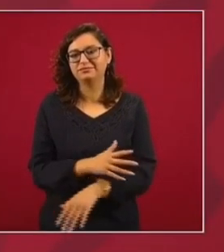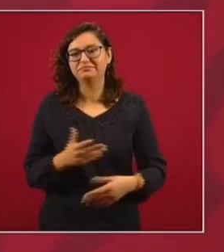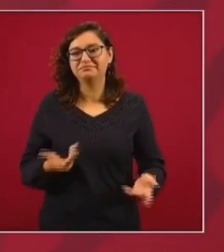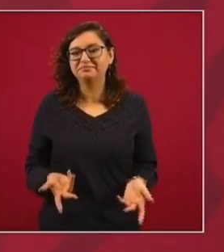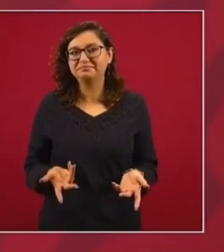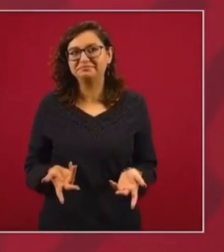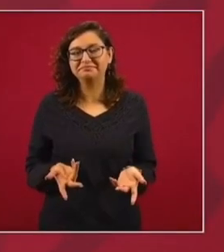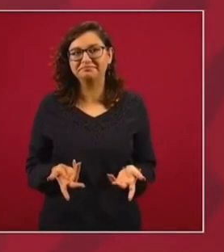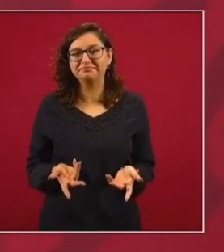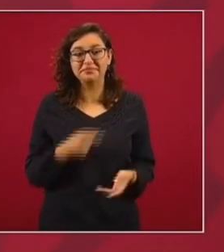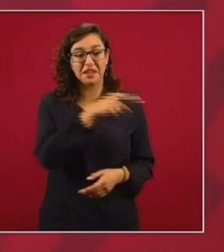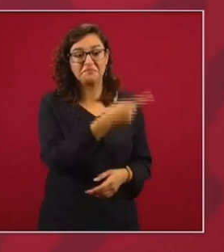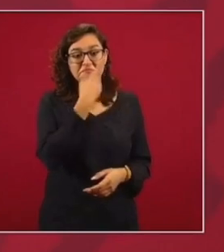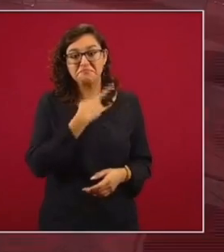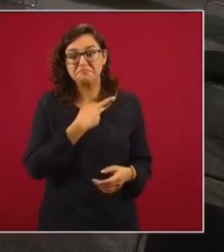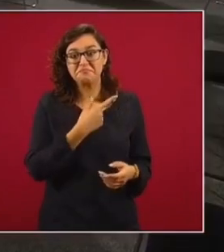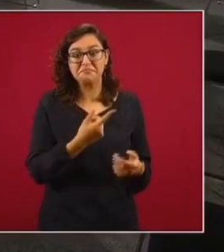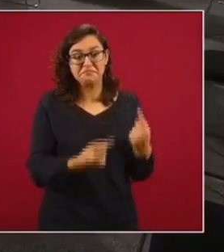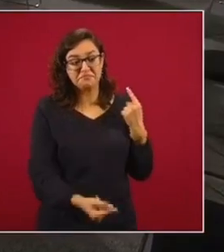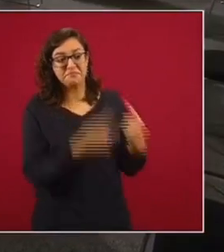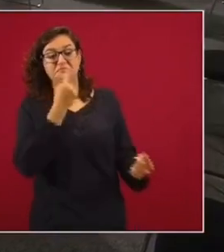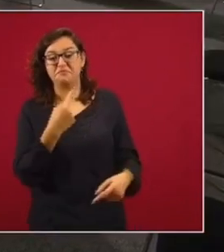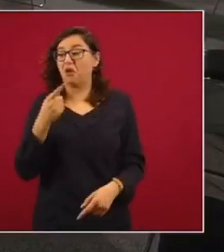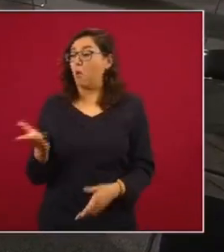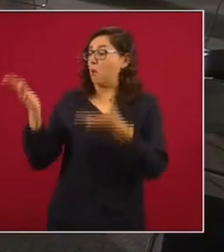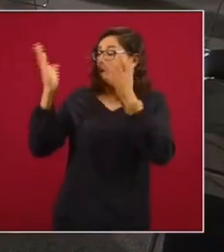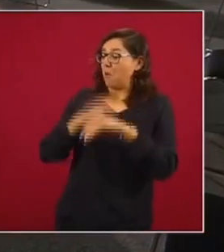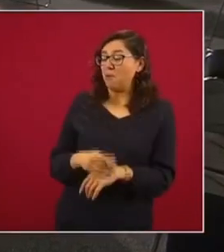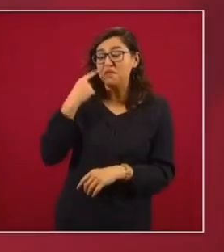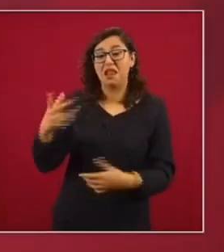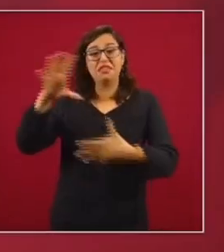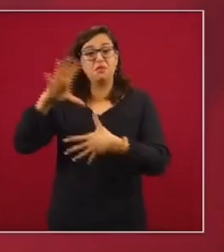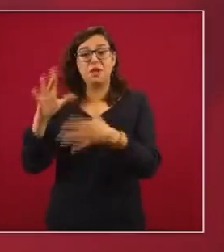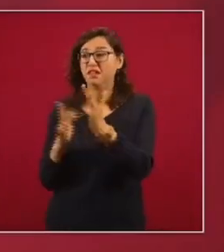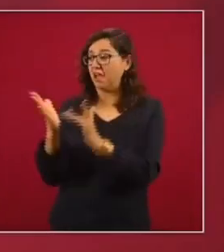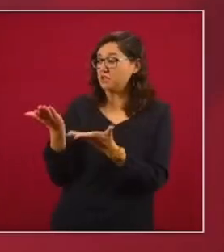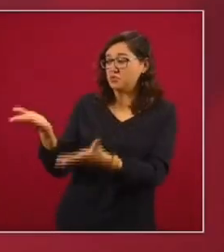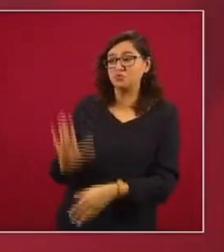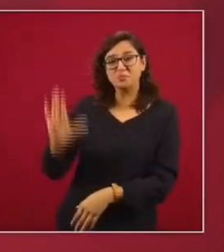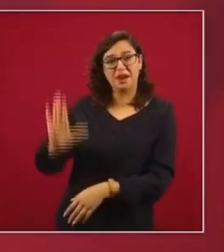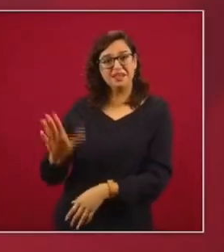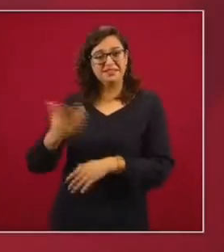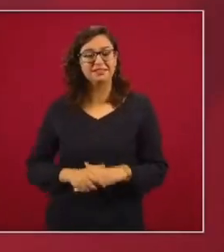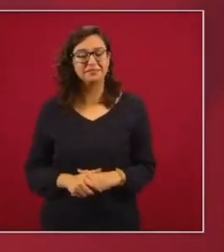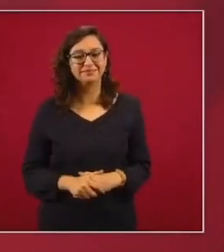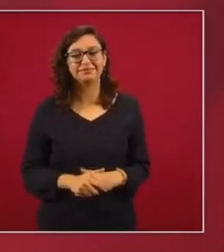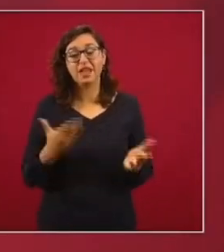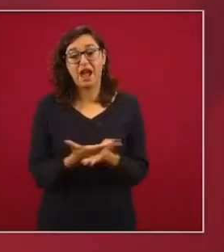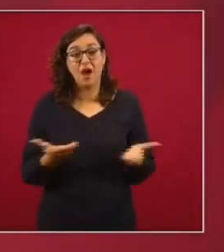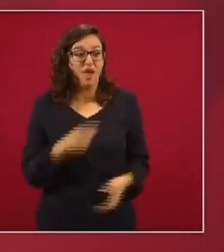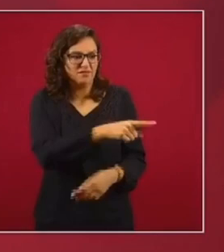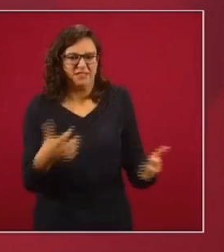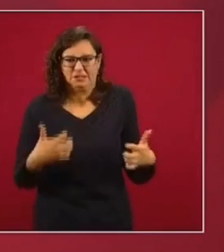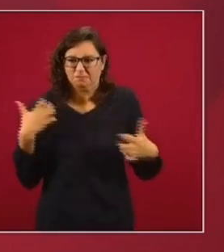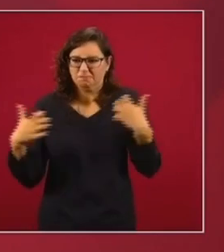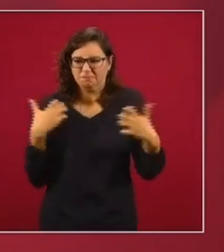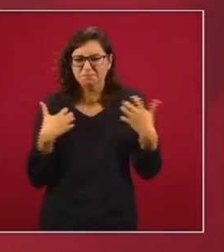Él me llamó en Mesías Propical. Y ahora está muy enojado porque su revista